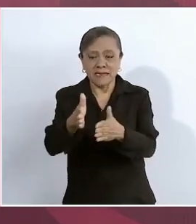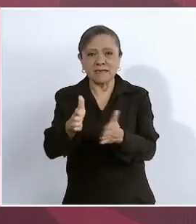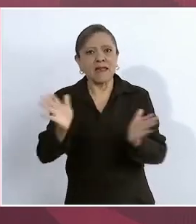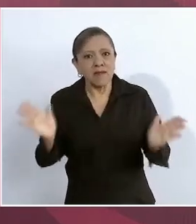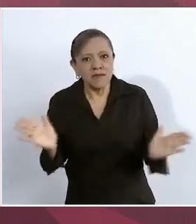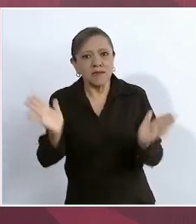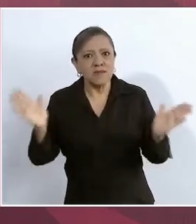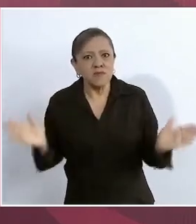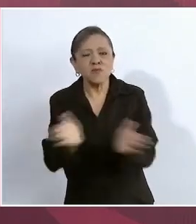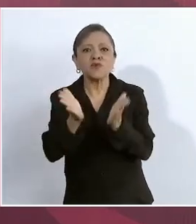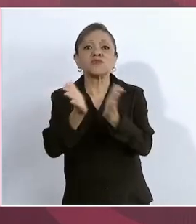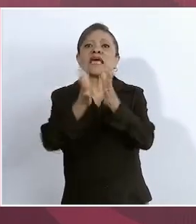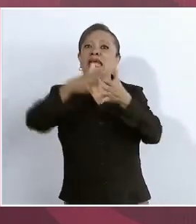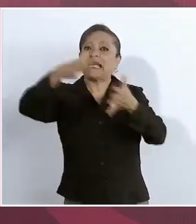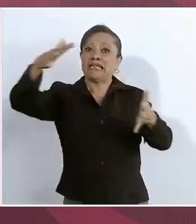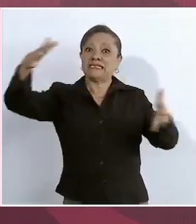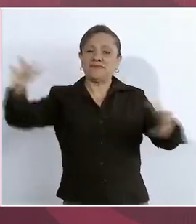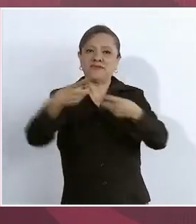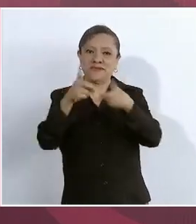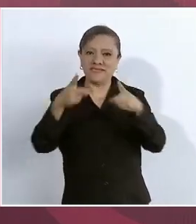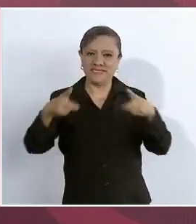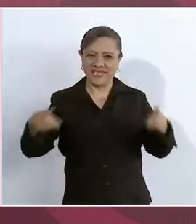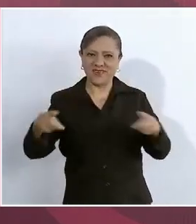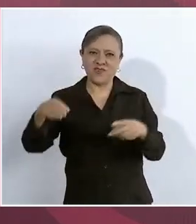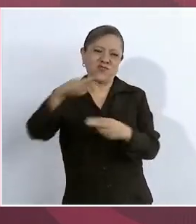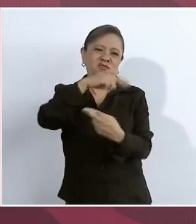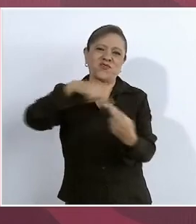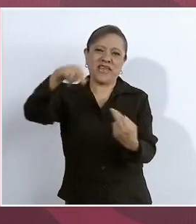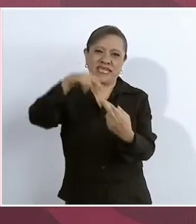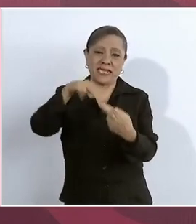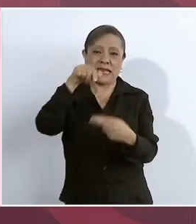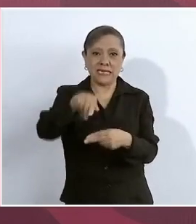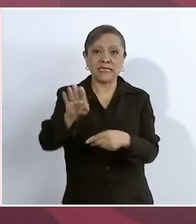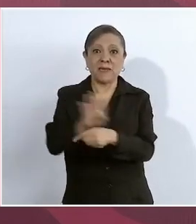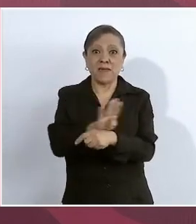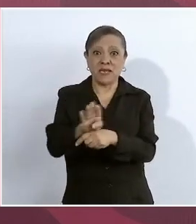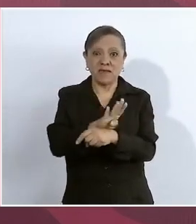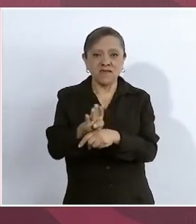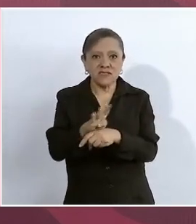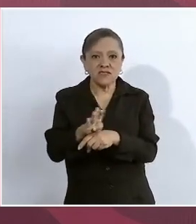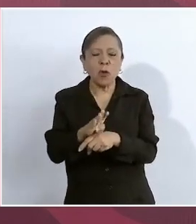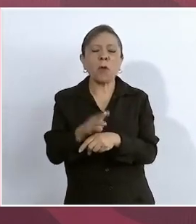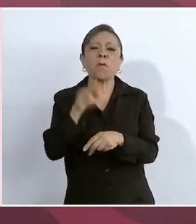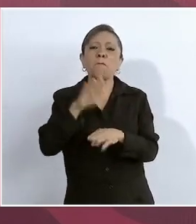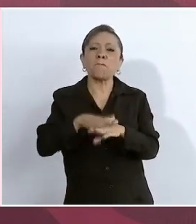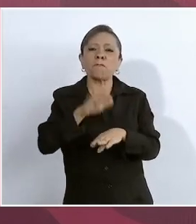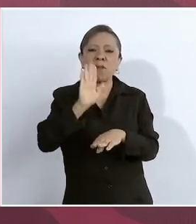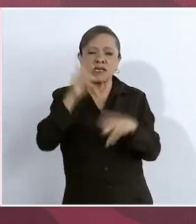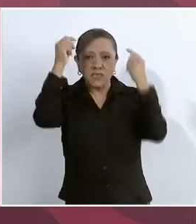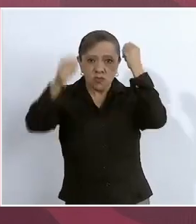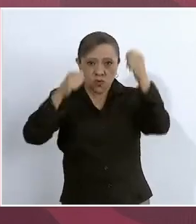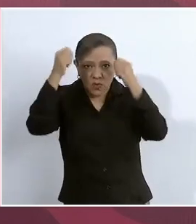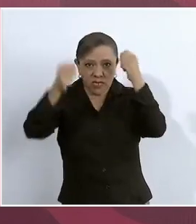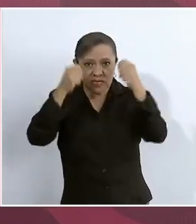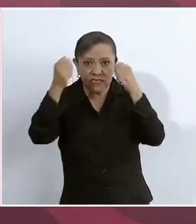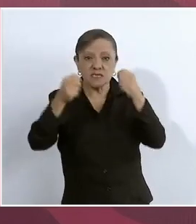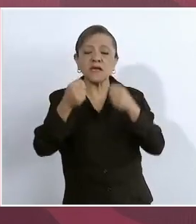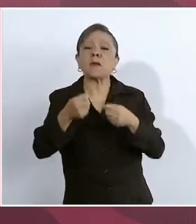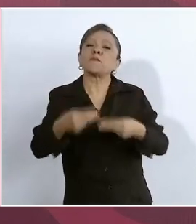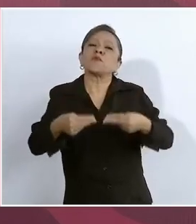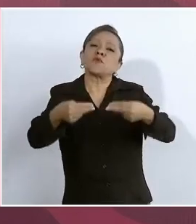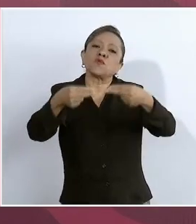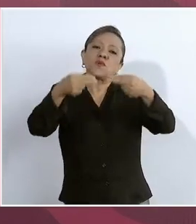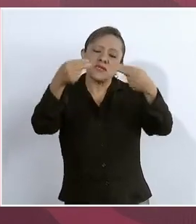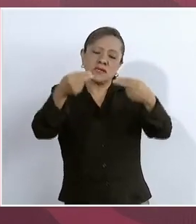de la región. El beneficio será la materia turística, productiva, comercio, seguridad, salud y